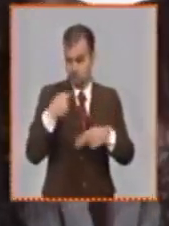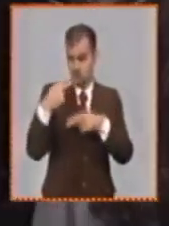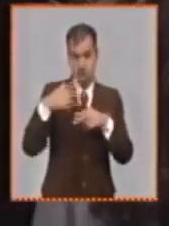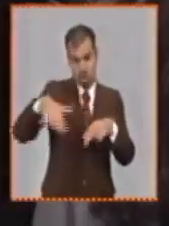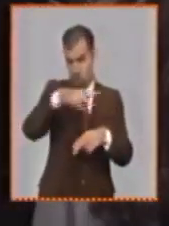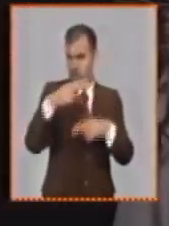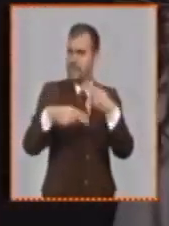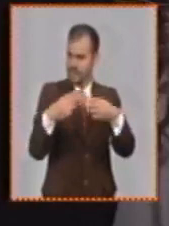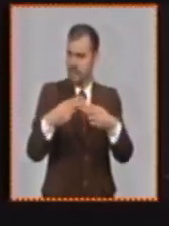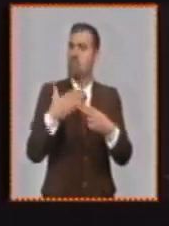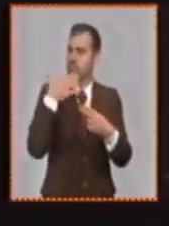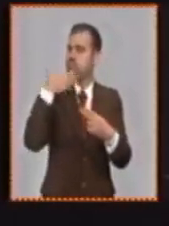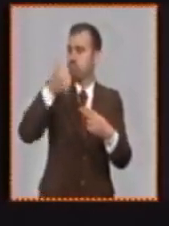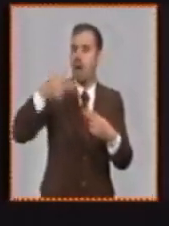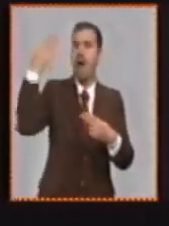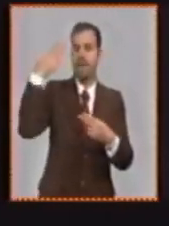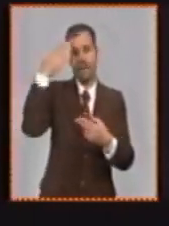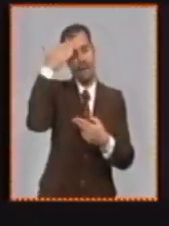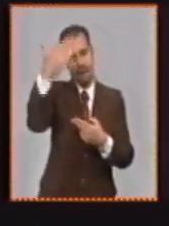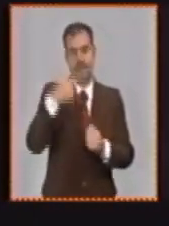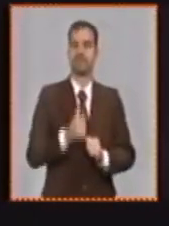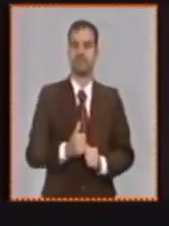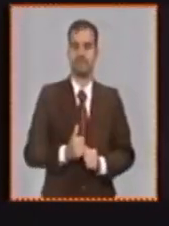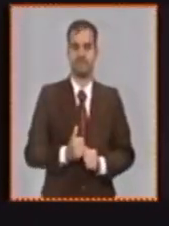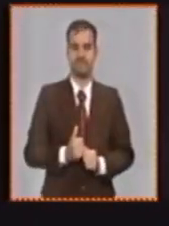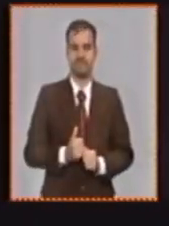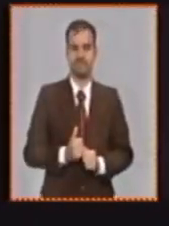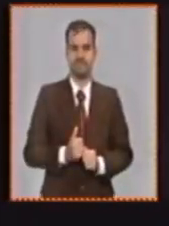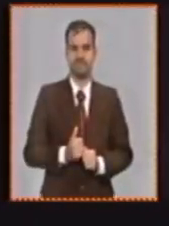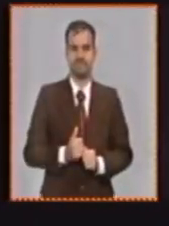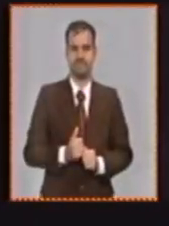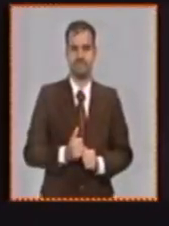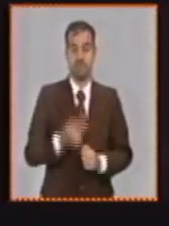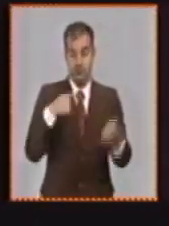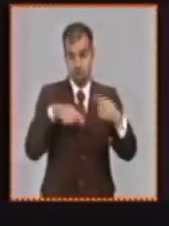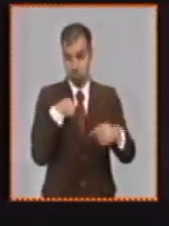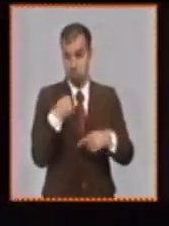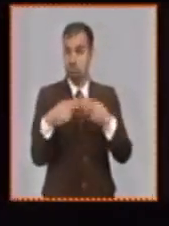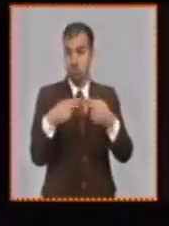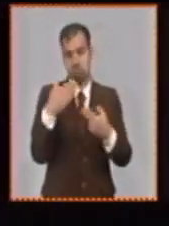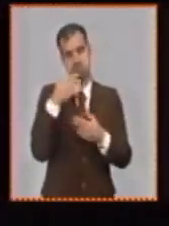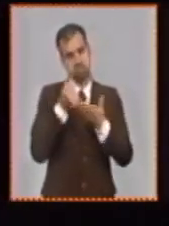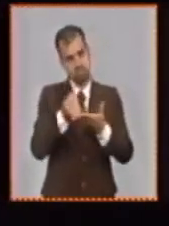valió la pena porque generaron personas que se preocupan por los demás.